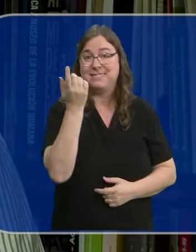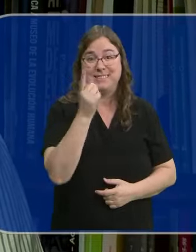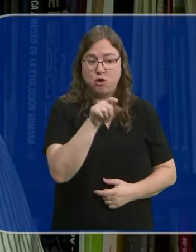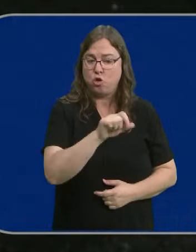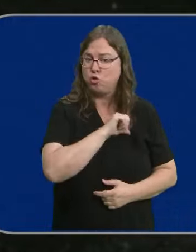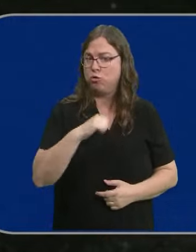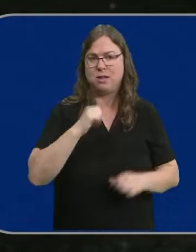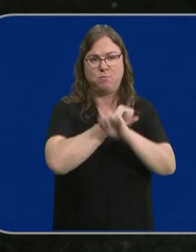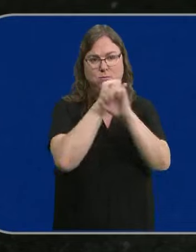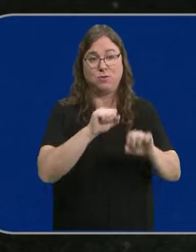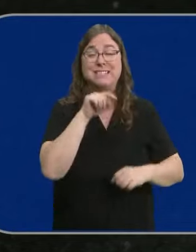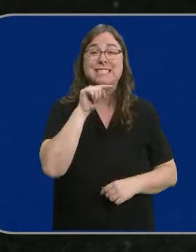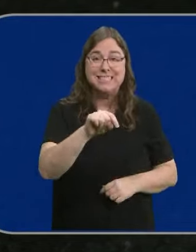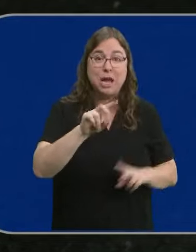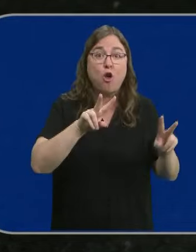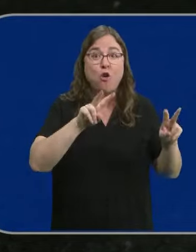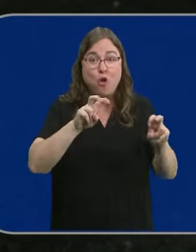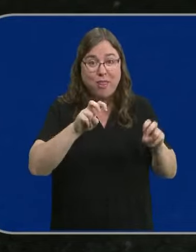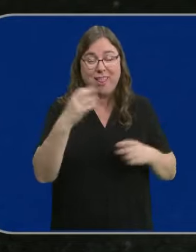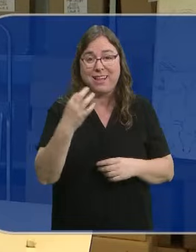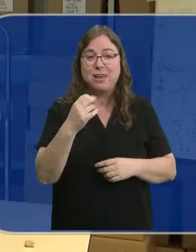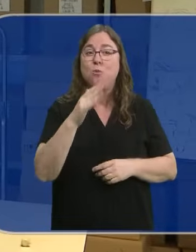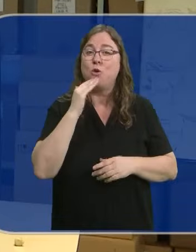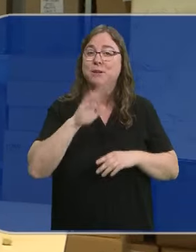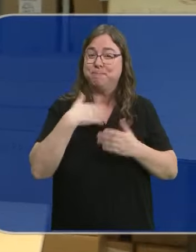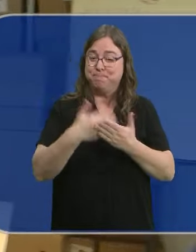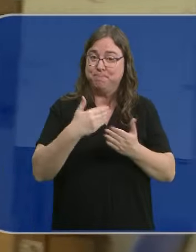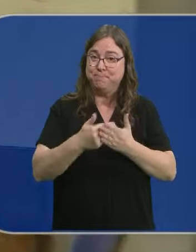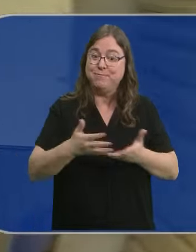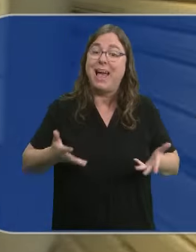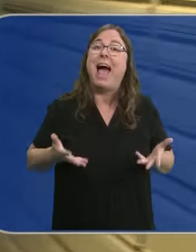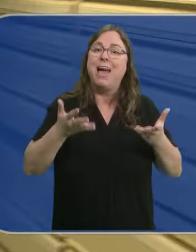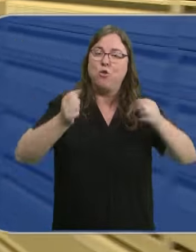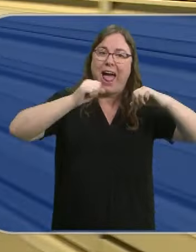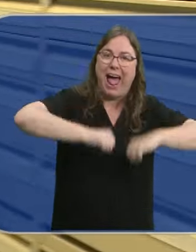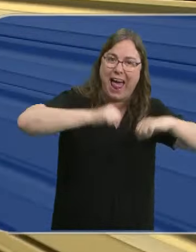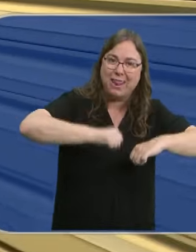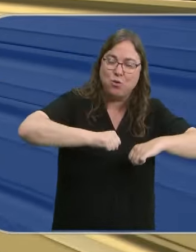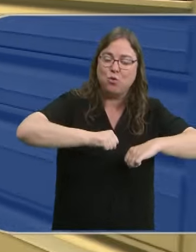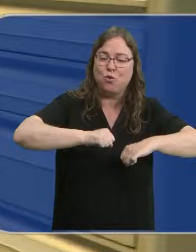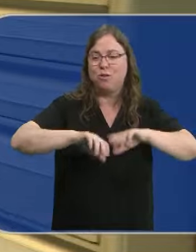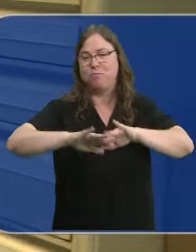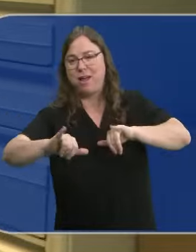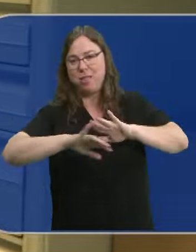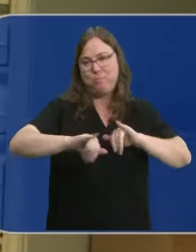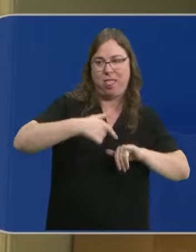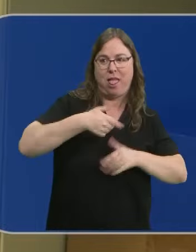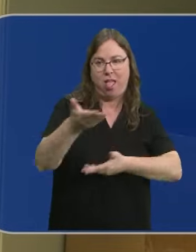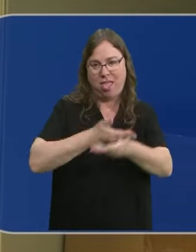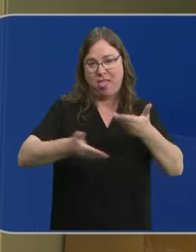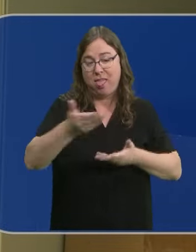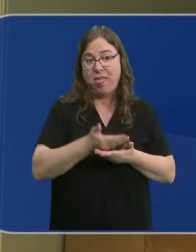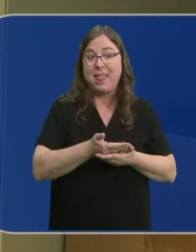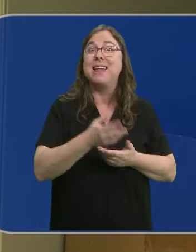hubiera sido imposible. Y ahí está la otra novedad del estudio porque ya constaba la ayuda entre adultos, una especie de hoy por ti, mañana por mí.